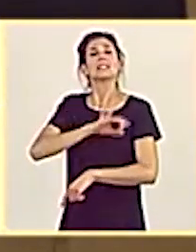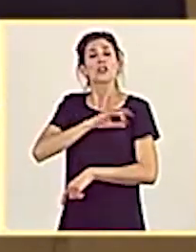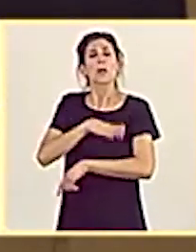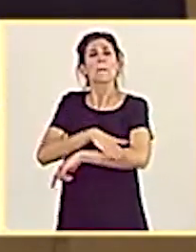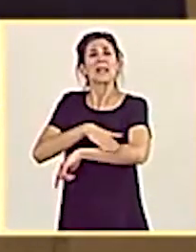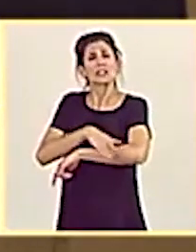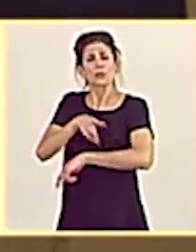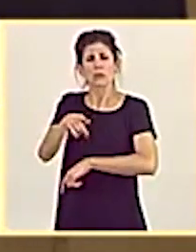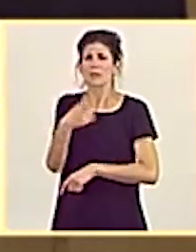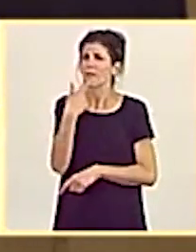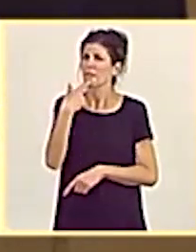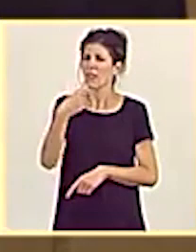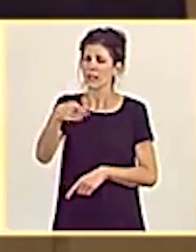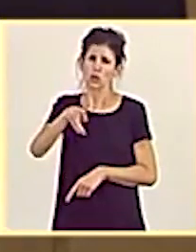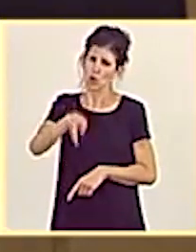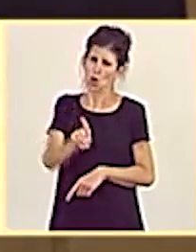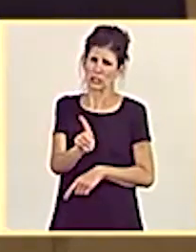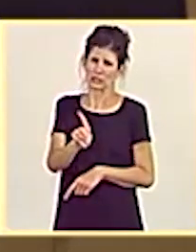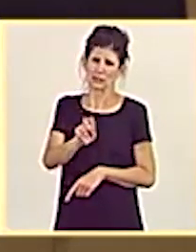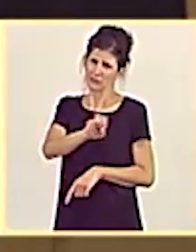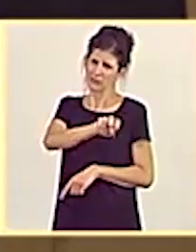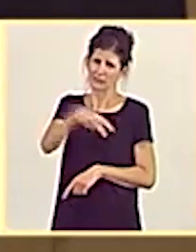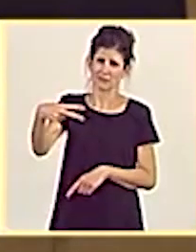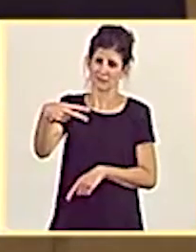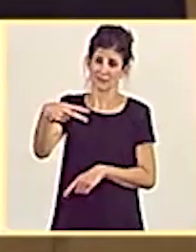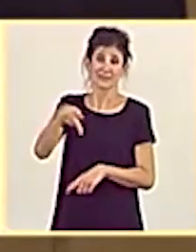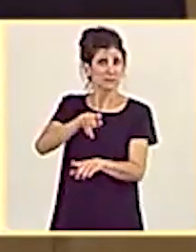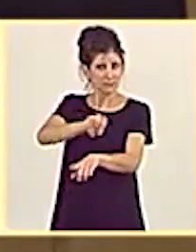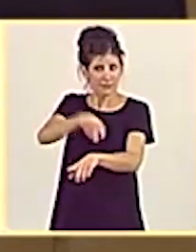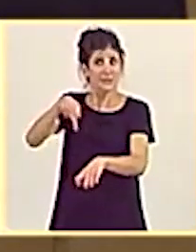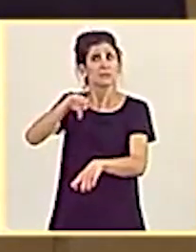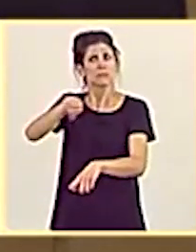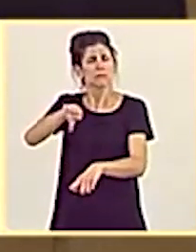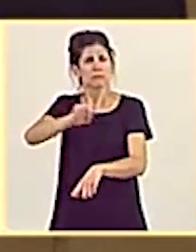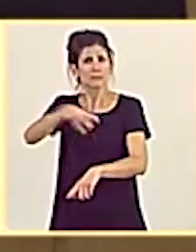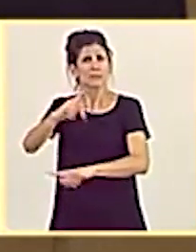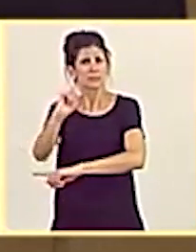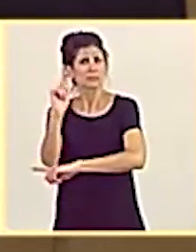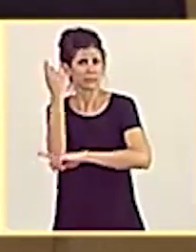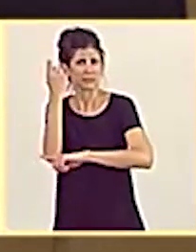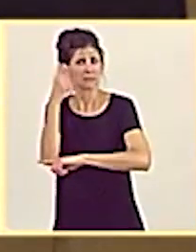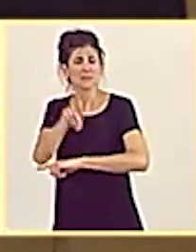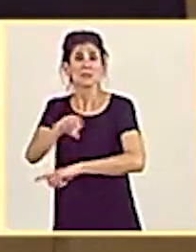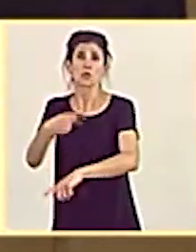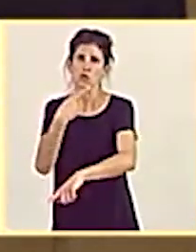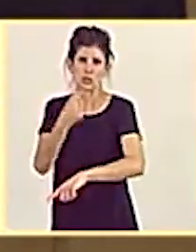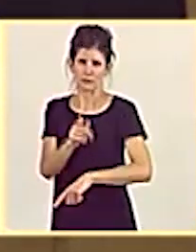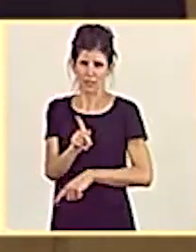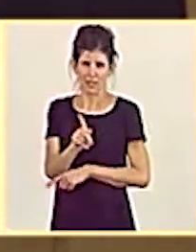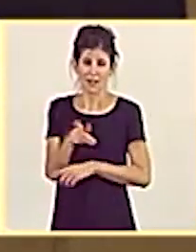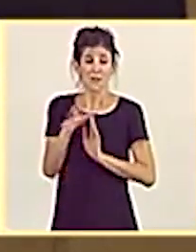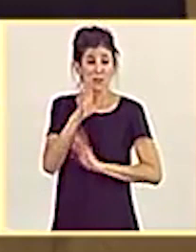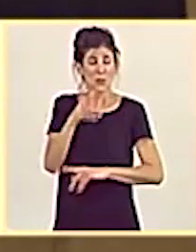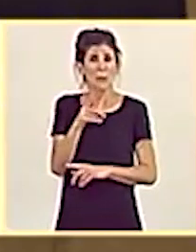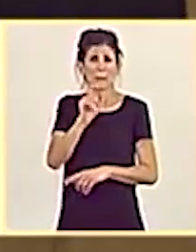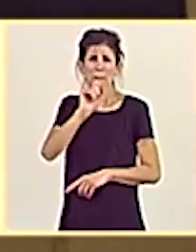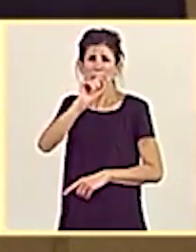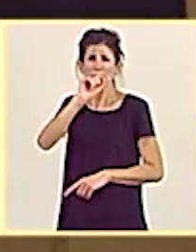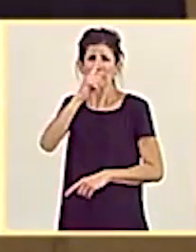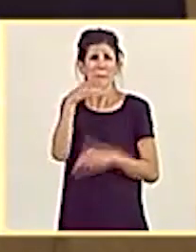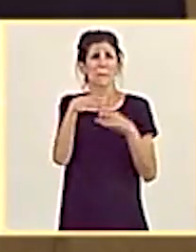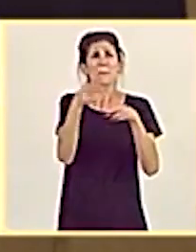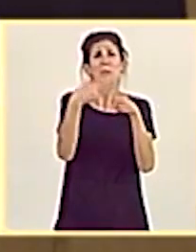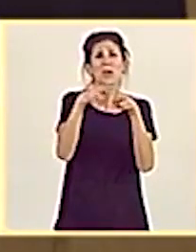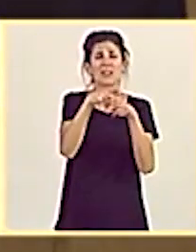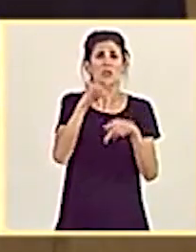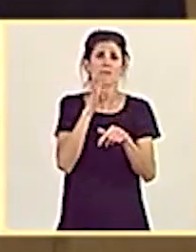no es fácil obtener los resultados que ha obtenido usted cuando el principal partido de la oposición de